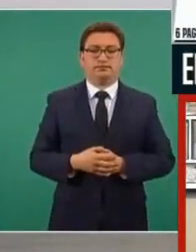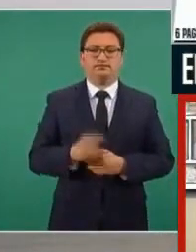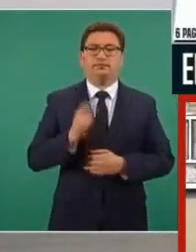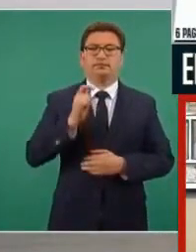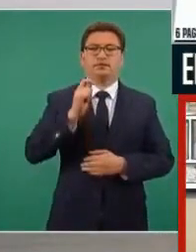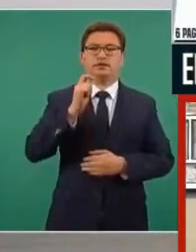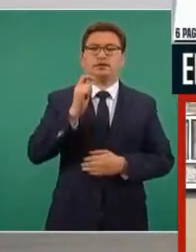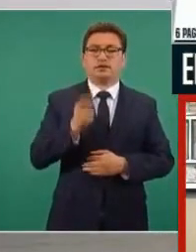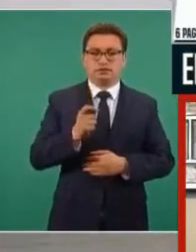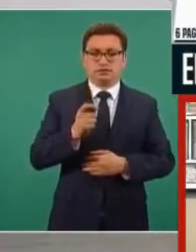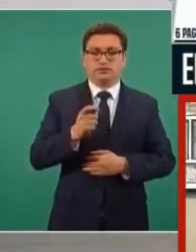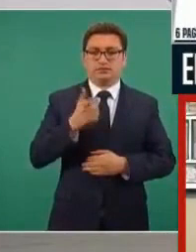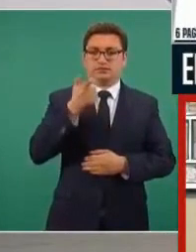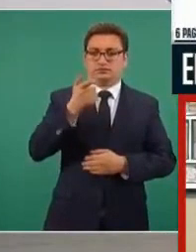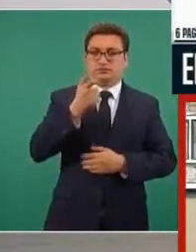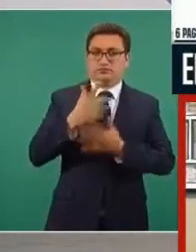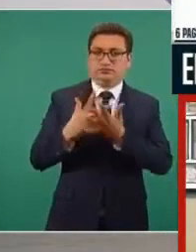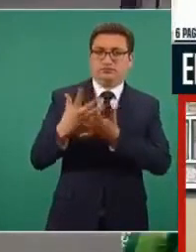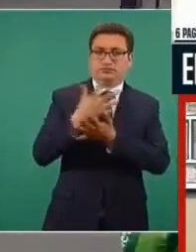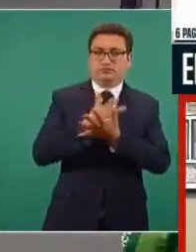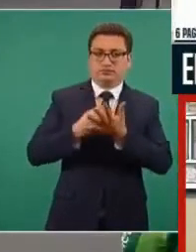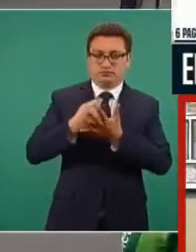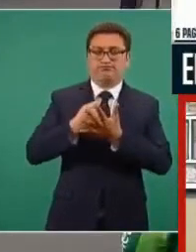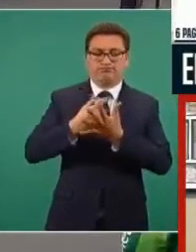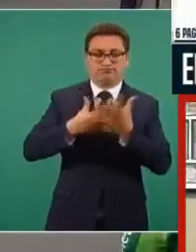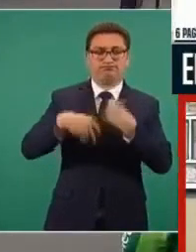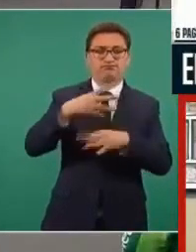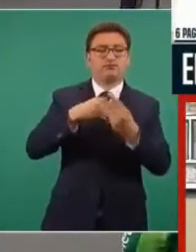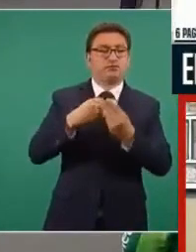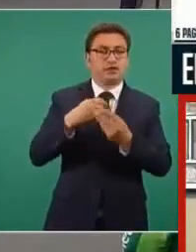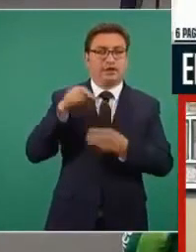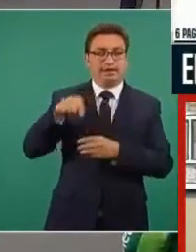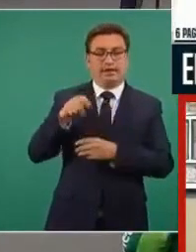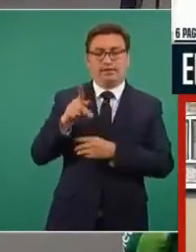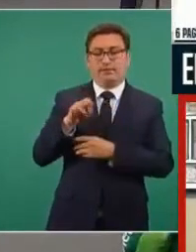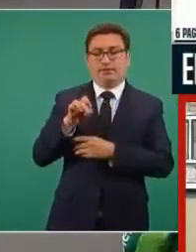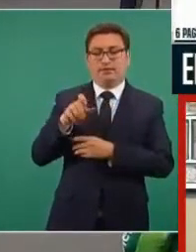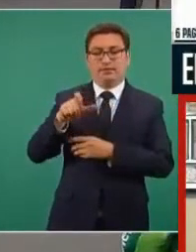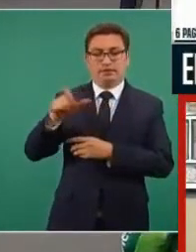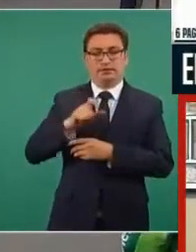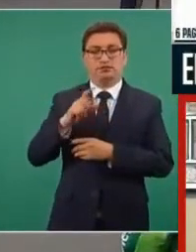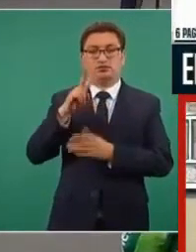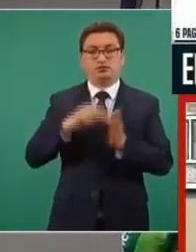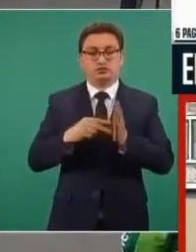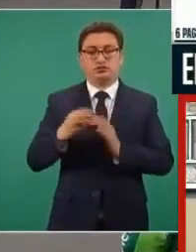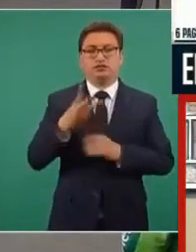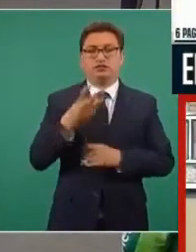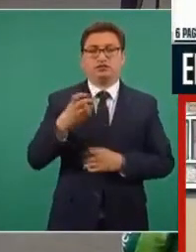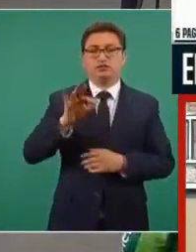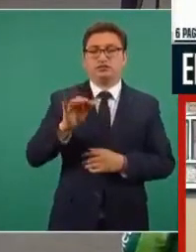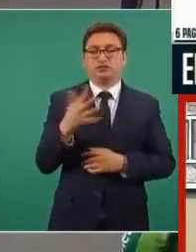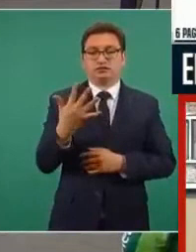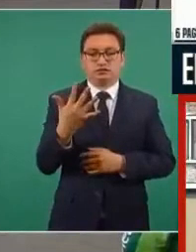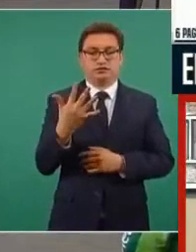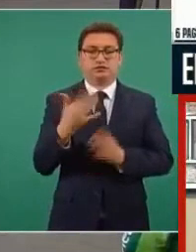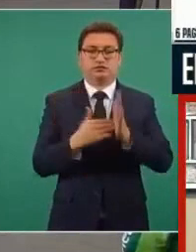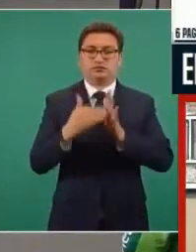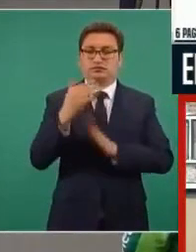Esto implicó un incremento en los ingresos en Pemex de 2 mil 345